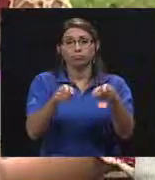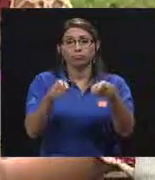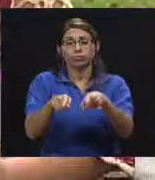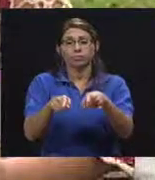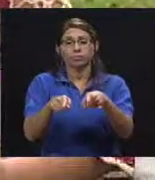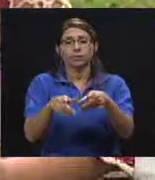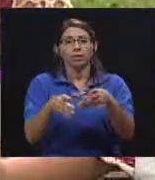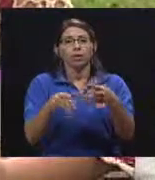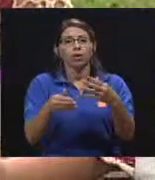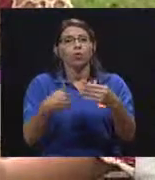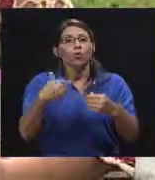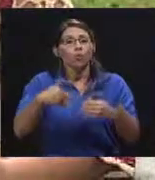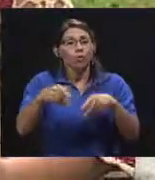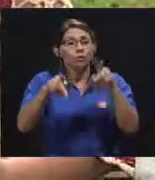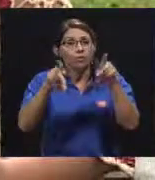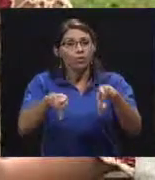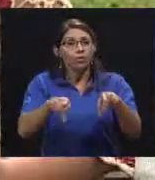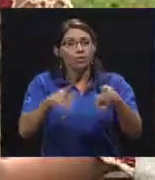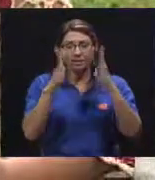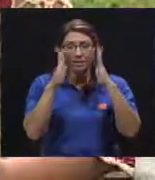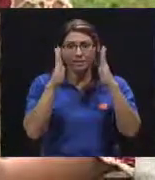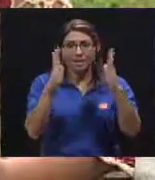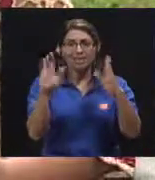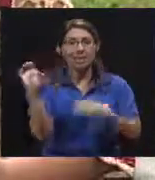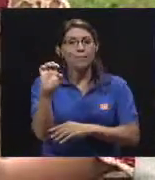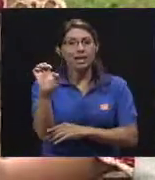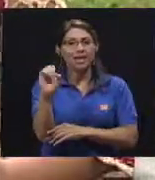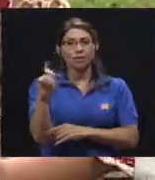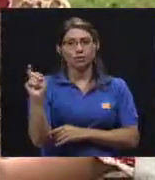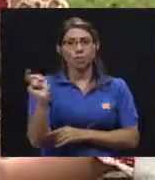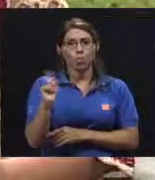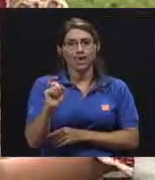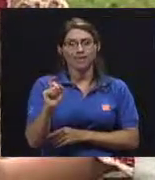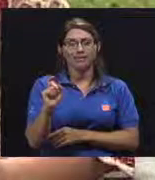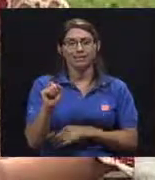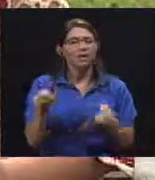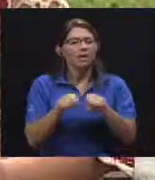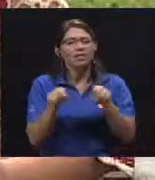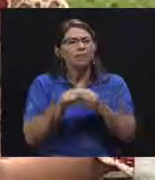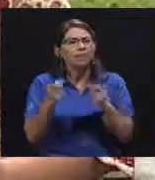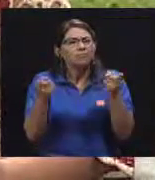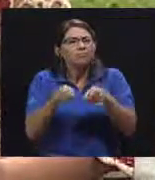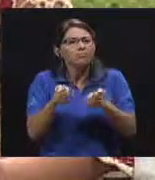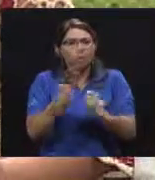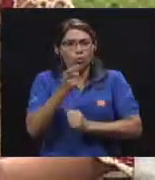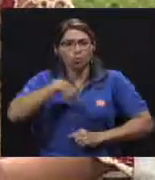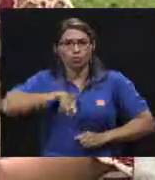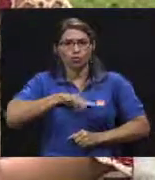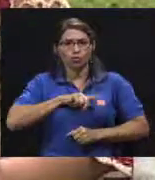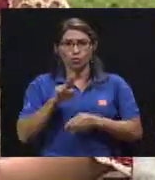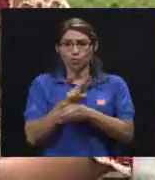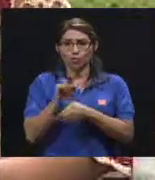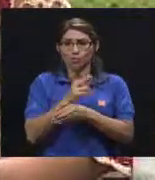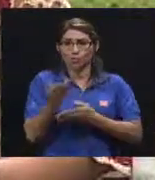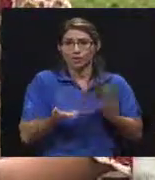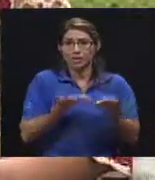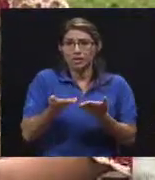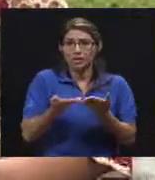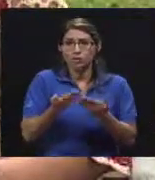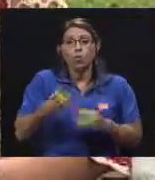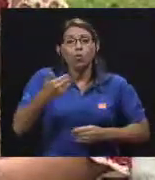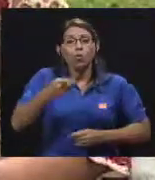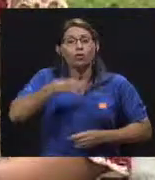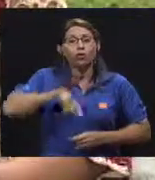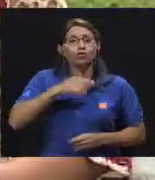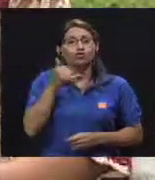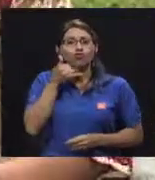que se dedican a atender a este tipo de emergencias y urgencias y también para nosotros mismos como usuarios, cada vez que se da una llamada o una salida